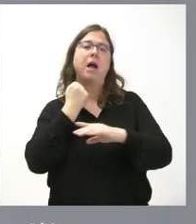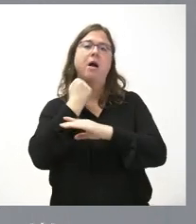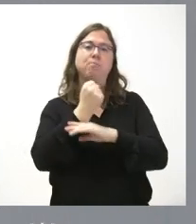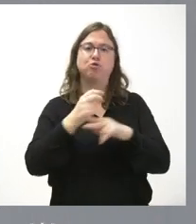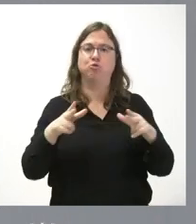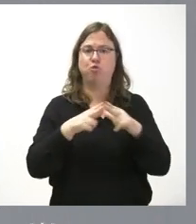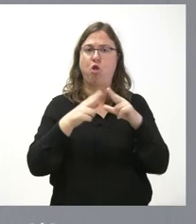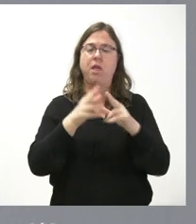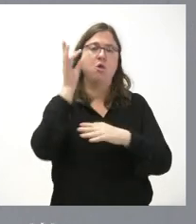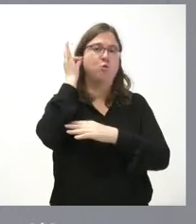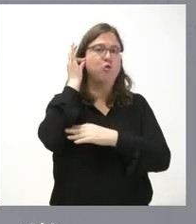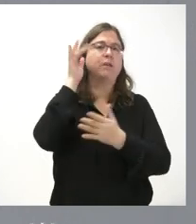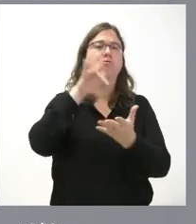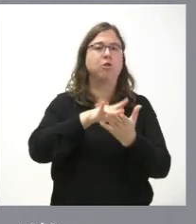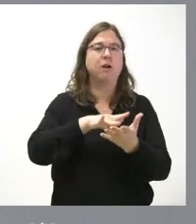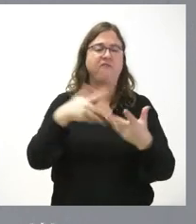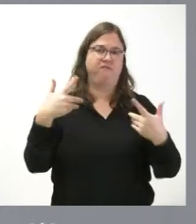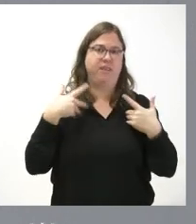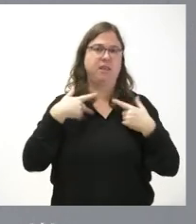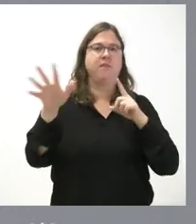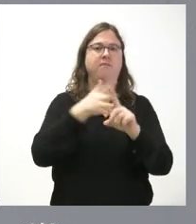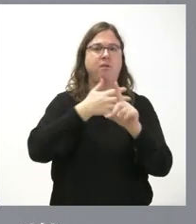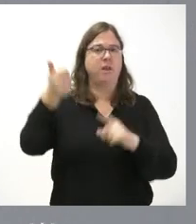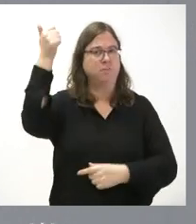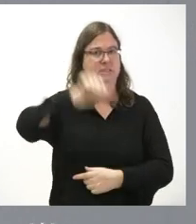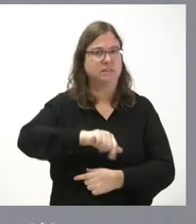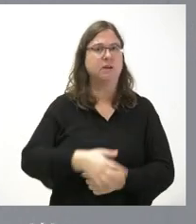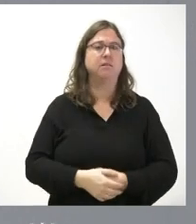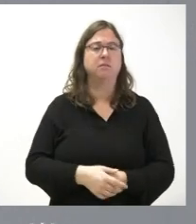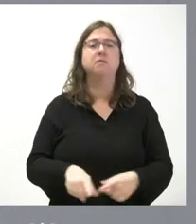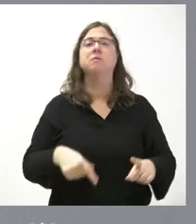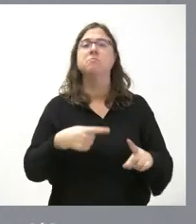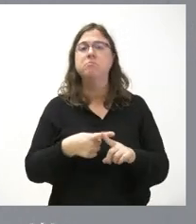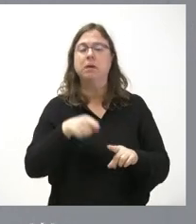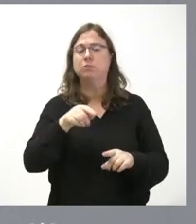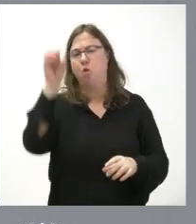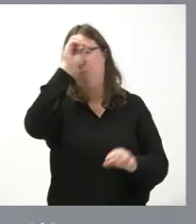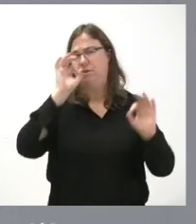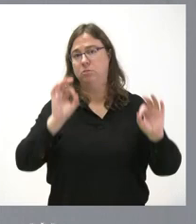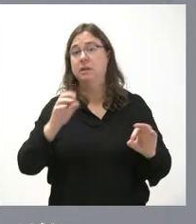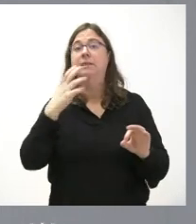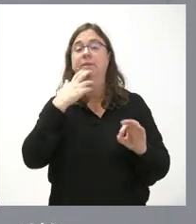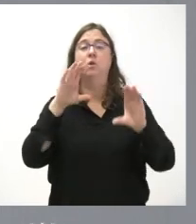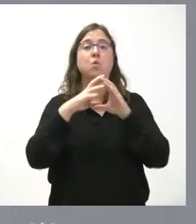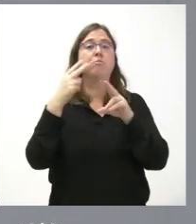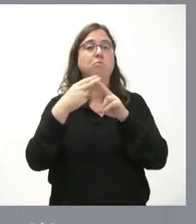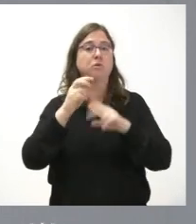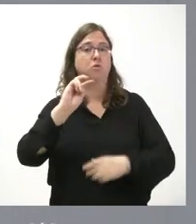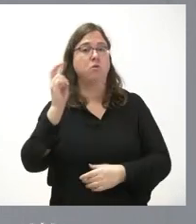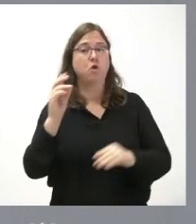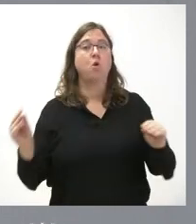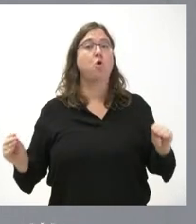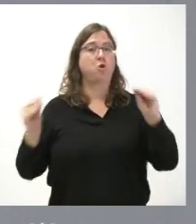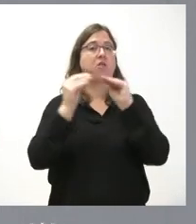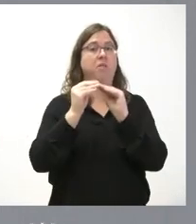a las mujeres que han sido víctimas de violencia machista y en esa posición es la nuestra si hay partidos políticos que coinciden